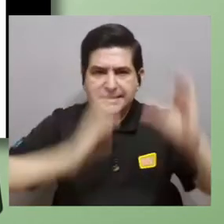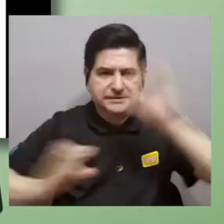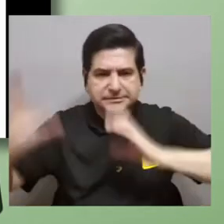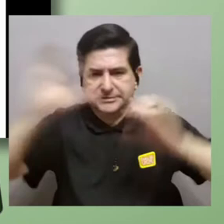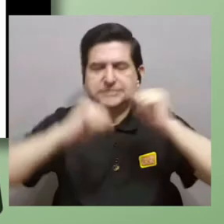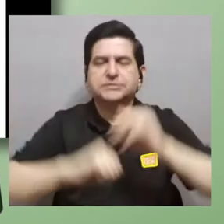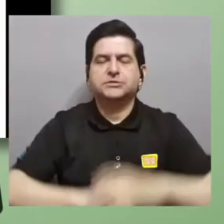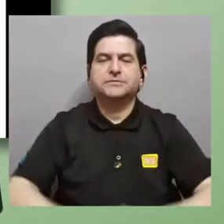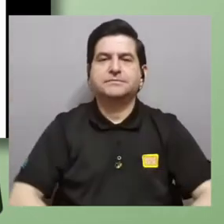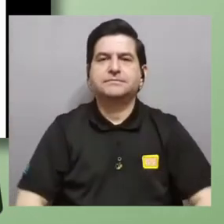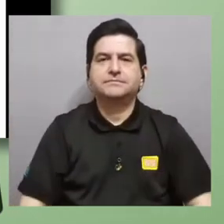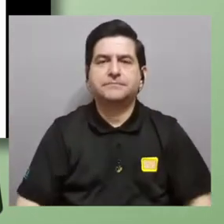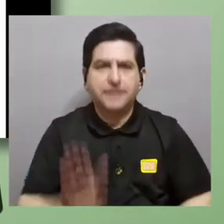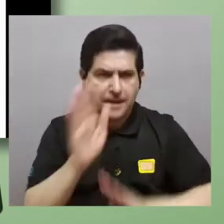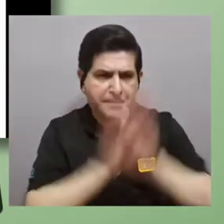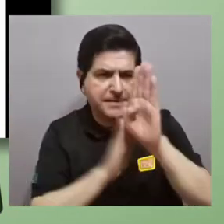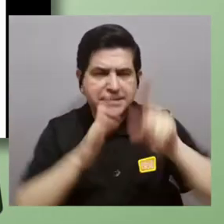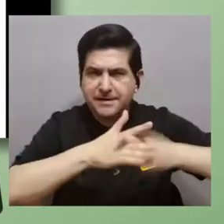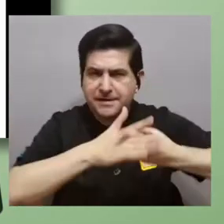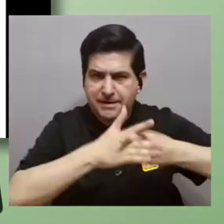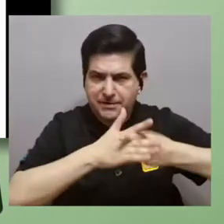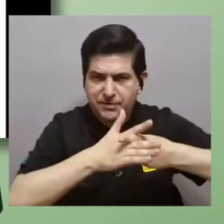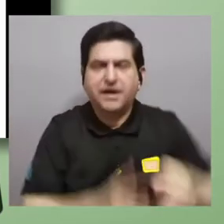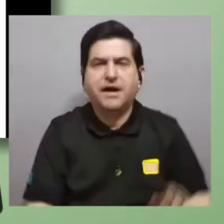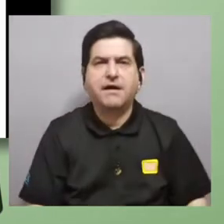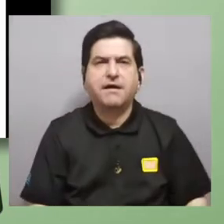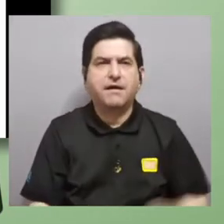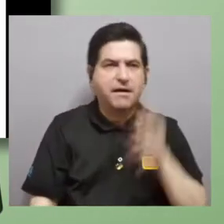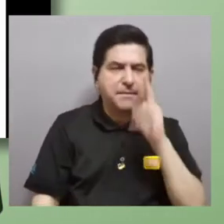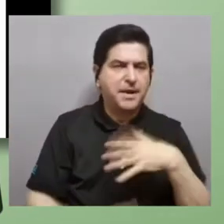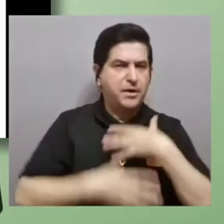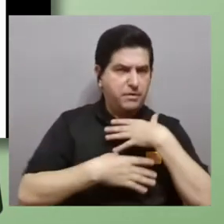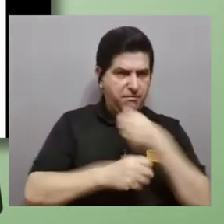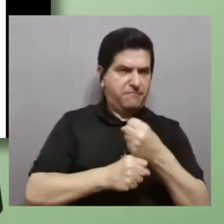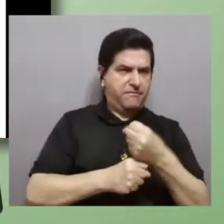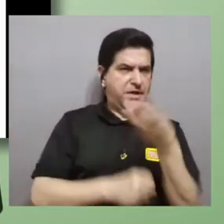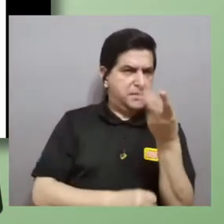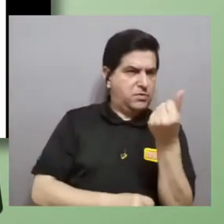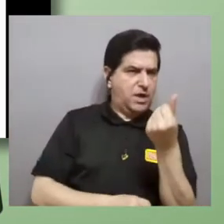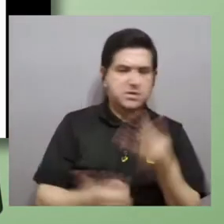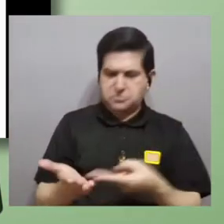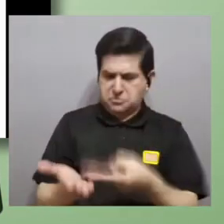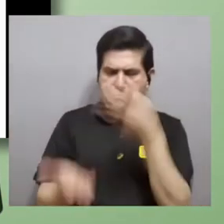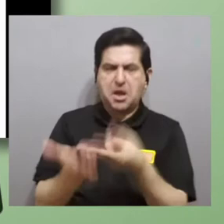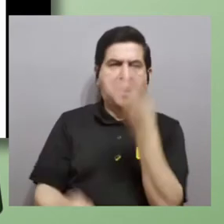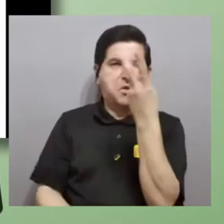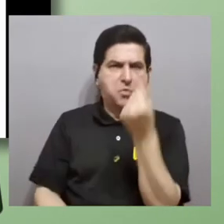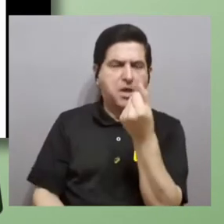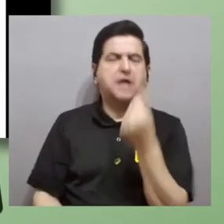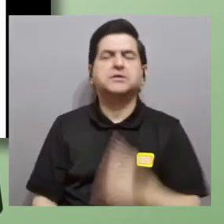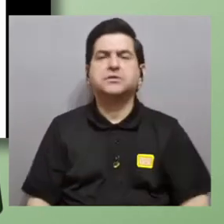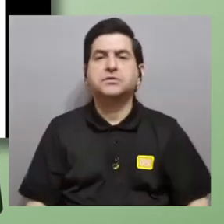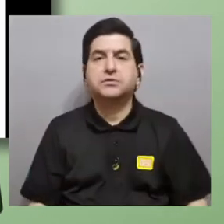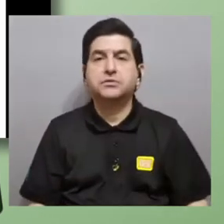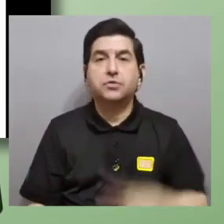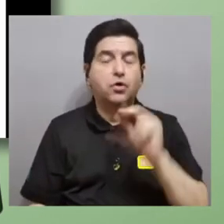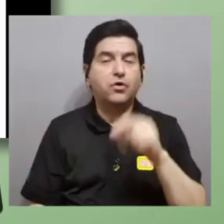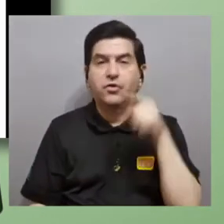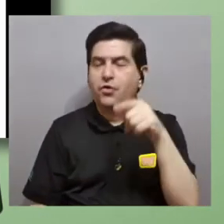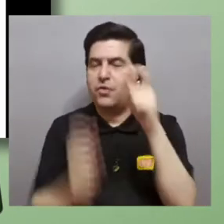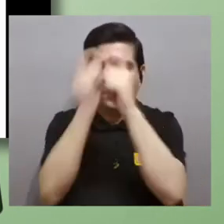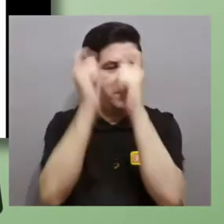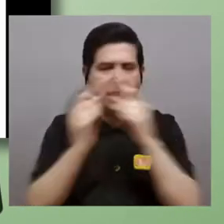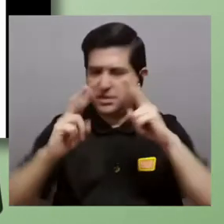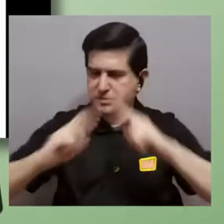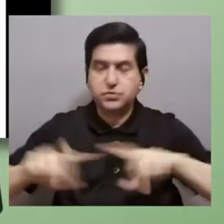científica desarrollamos instrumentos vemos la confiabilidad vemos la validez no vamos a